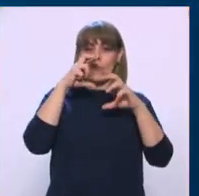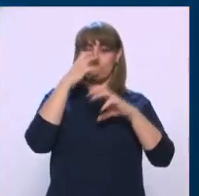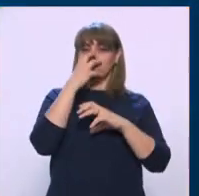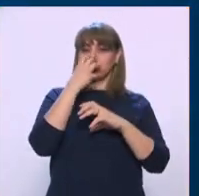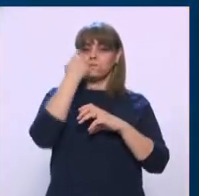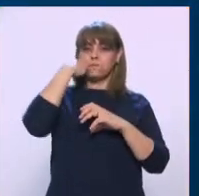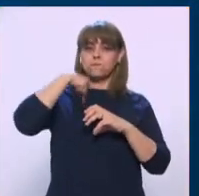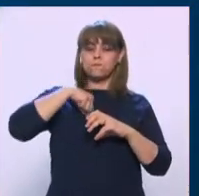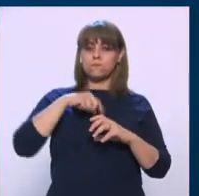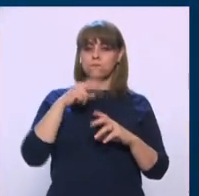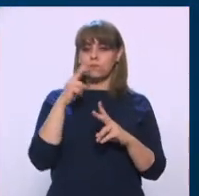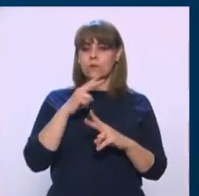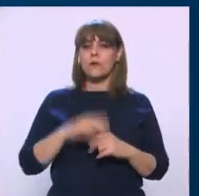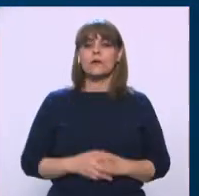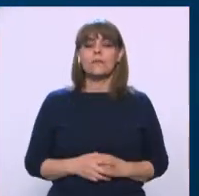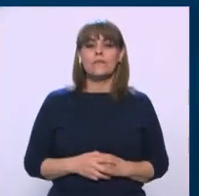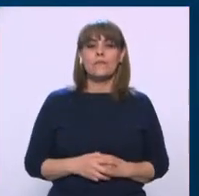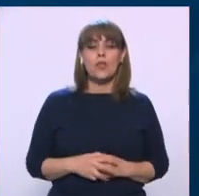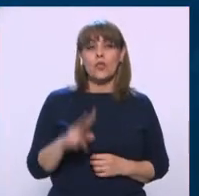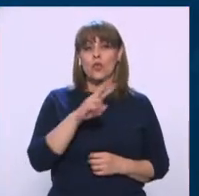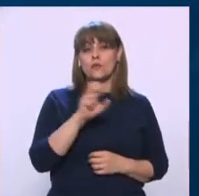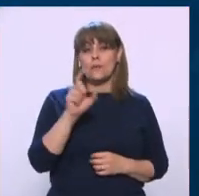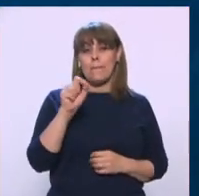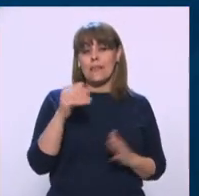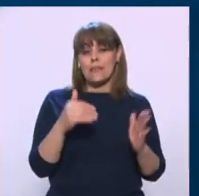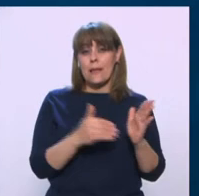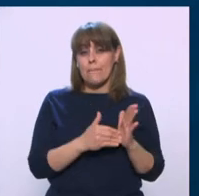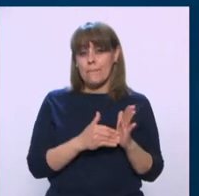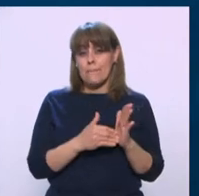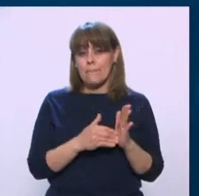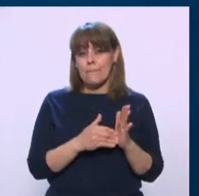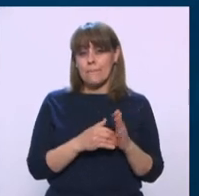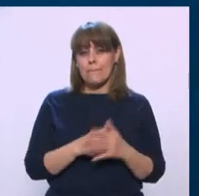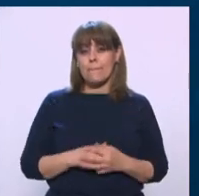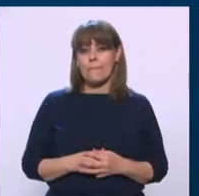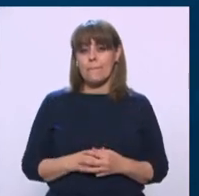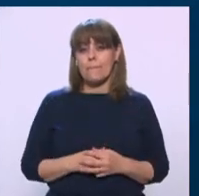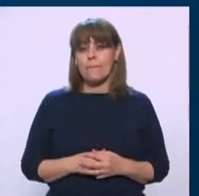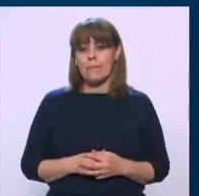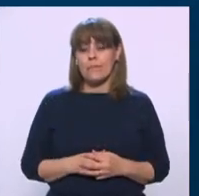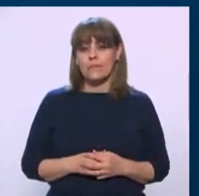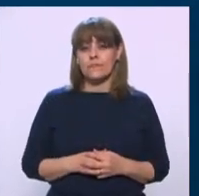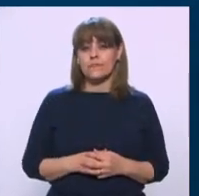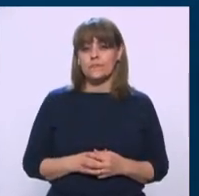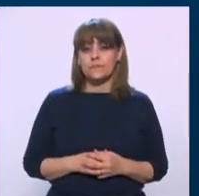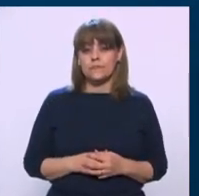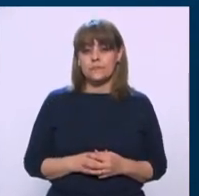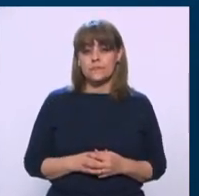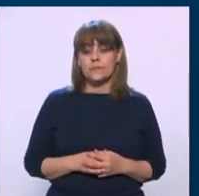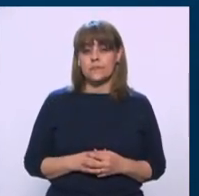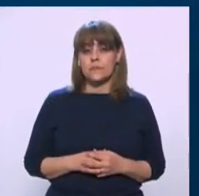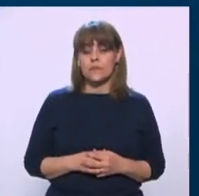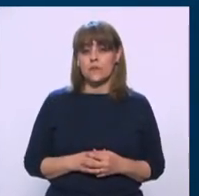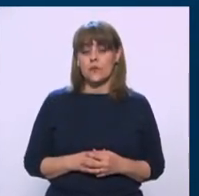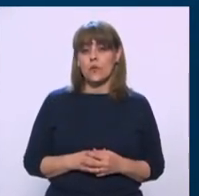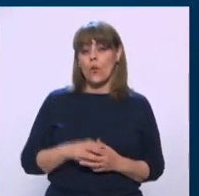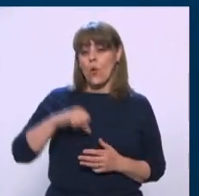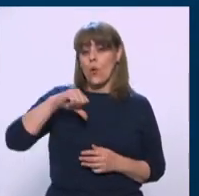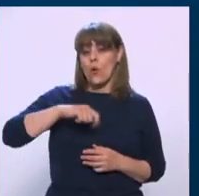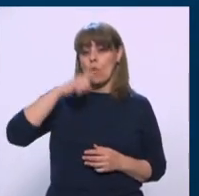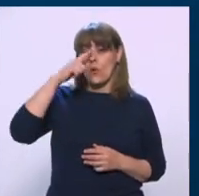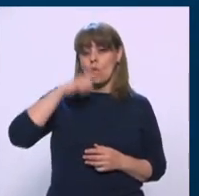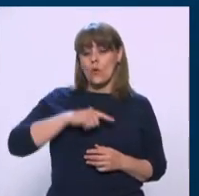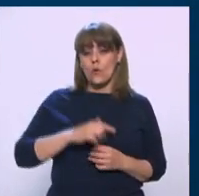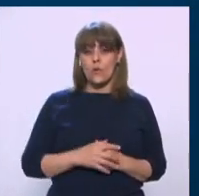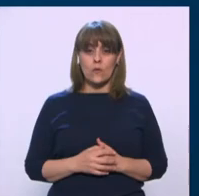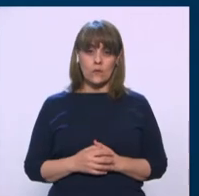220 mil estadounidenses muertos. Si no digo nada más esta noche, oigan